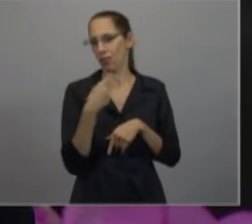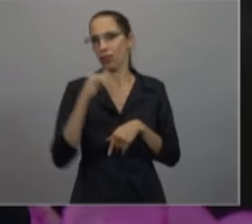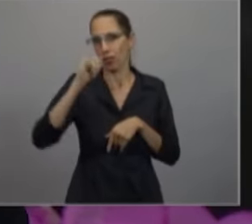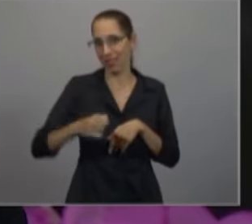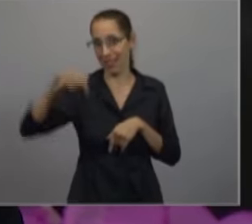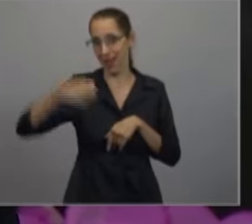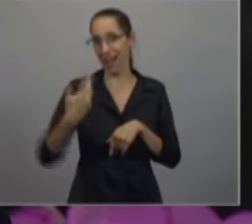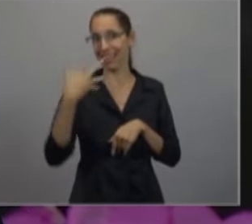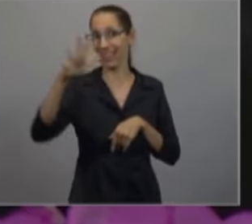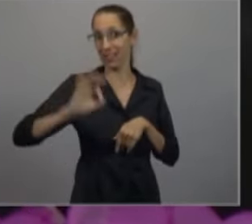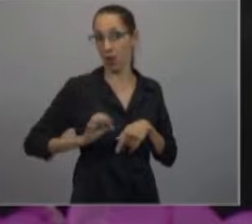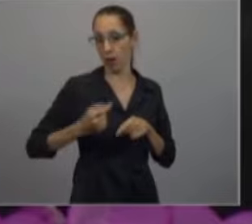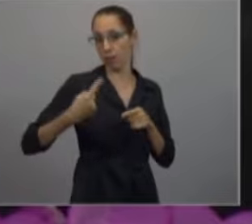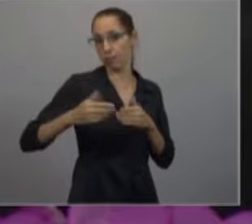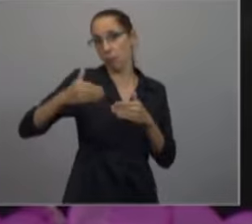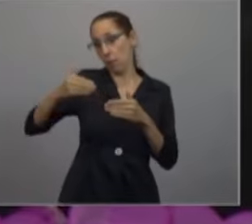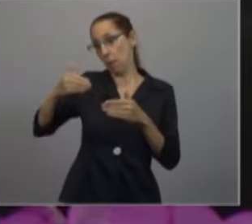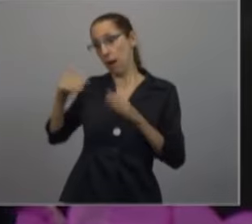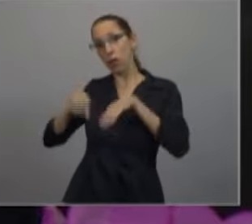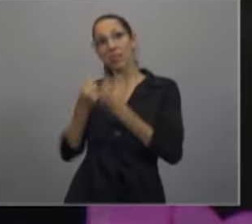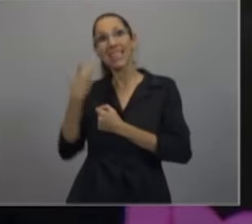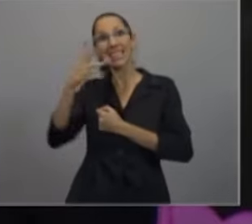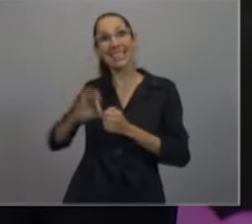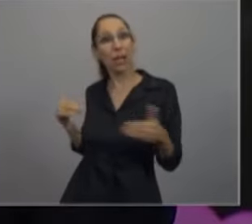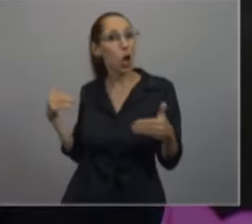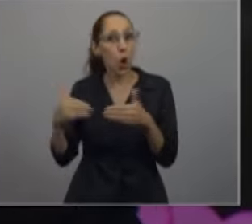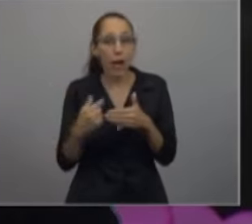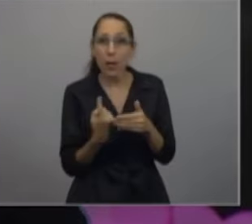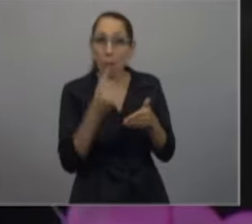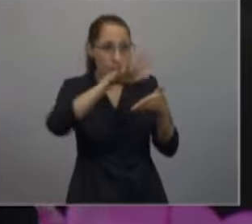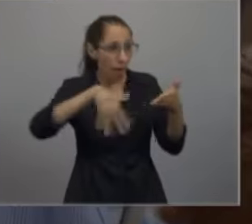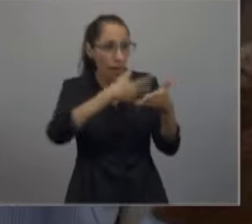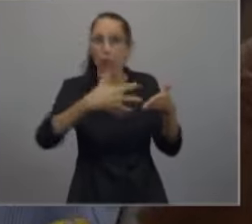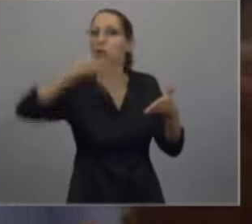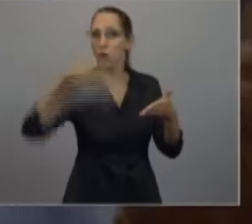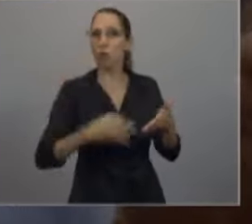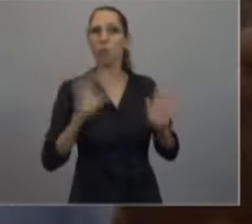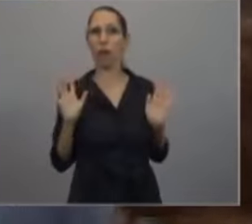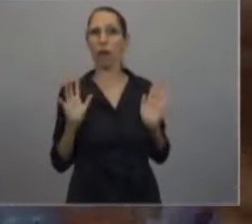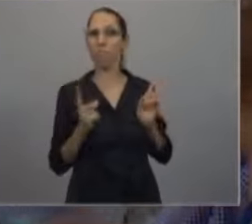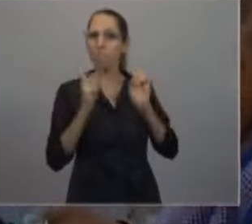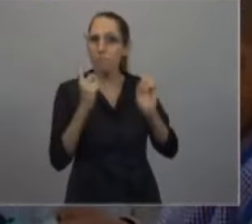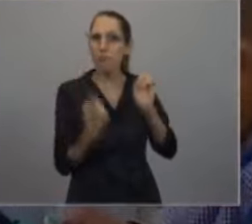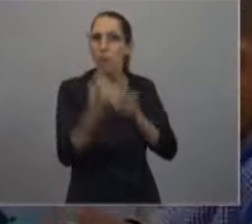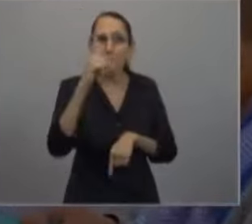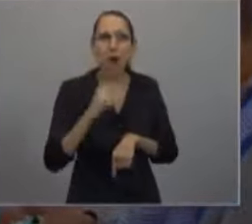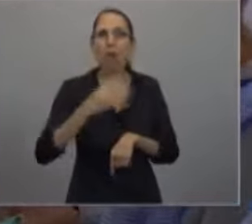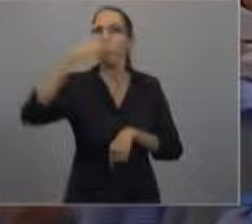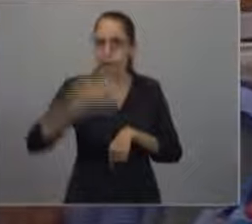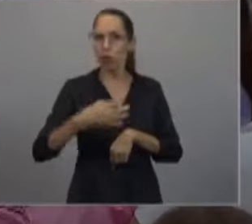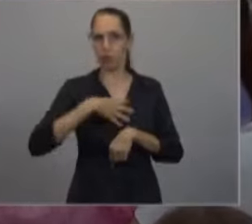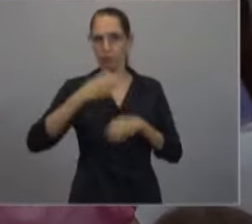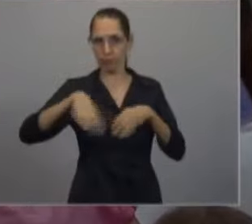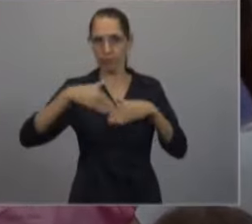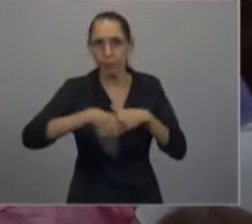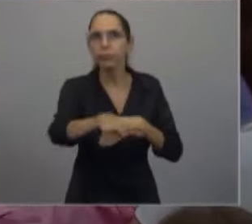5 años consecutivos iniciando las clases, el primer día de clase, con un esfuerzo